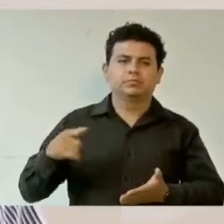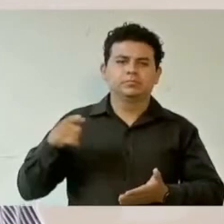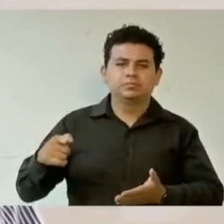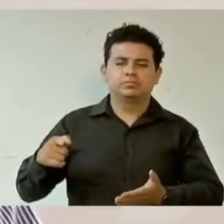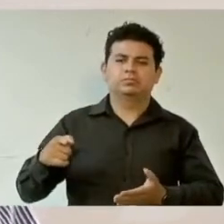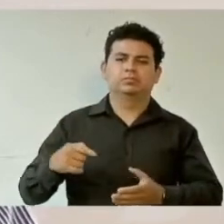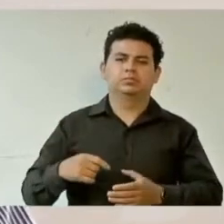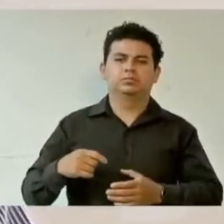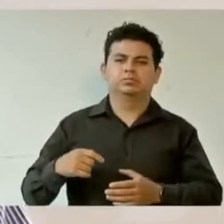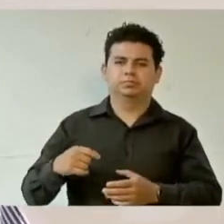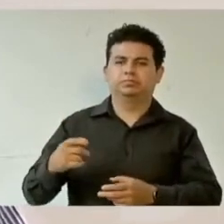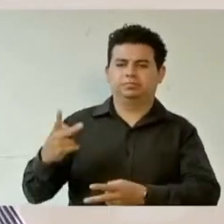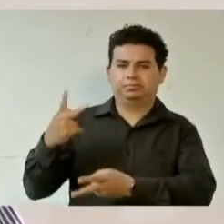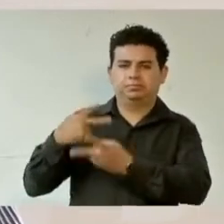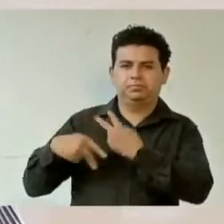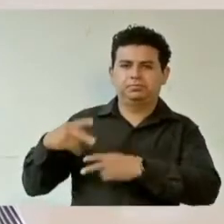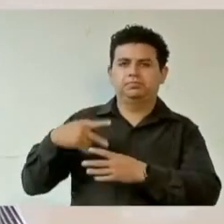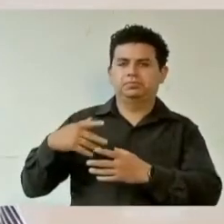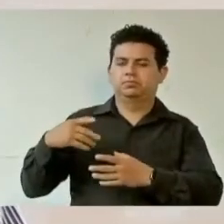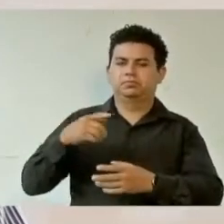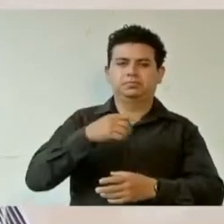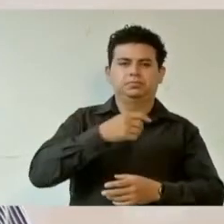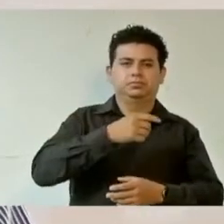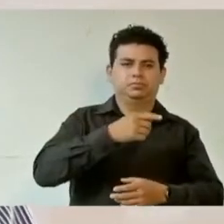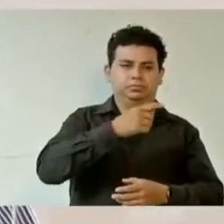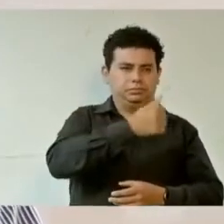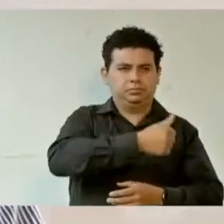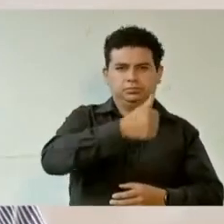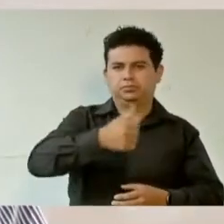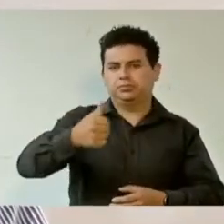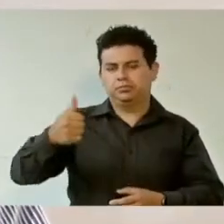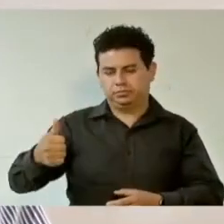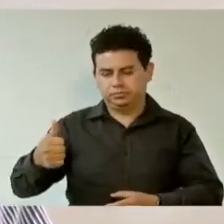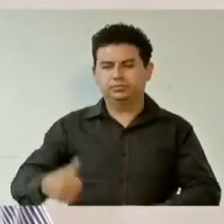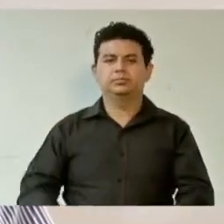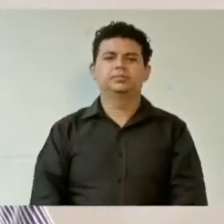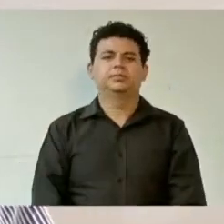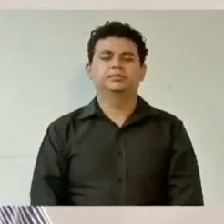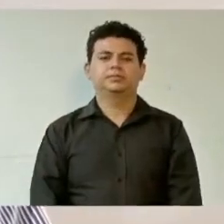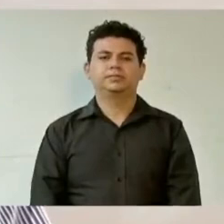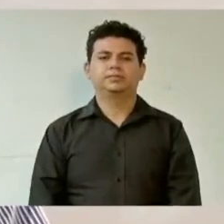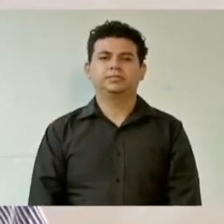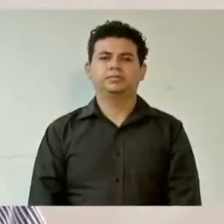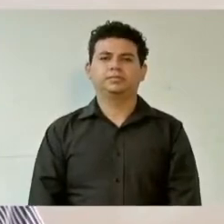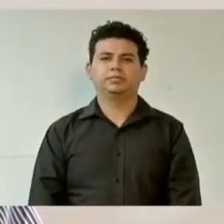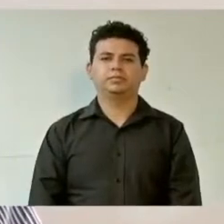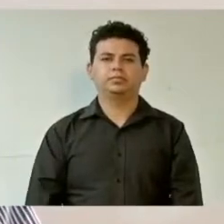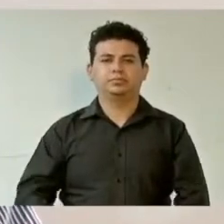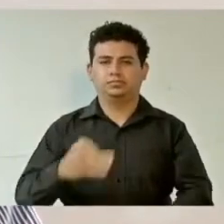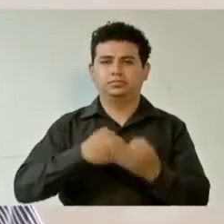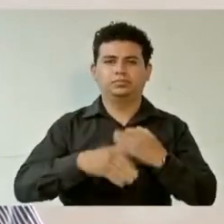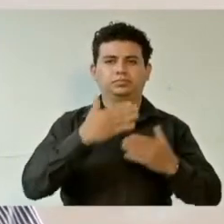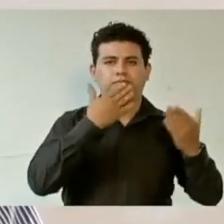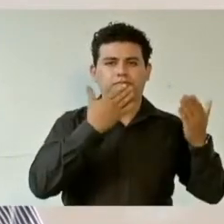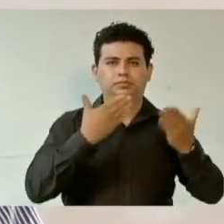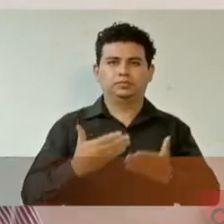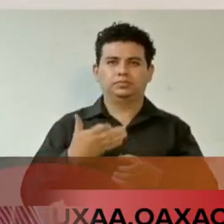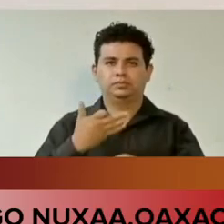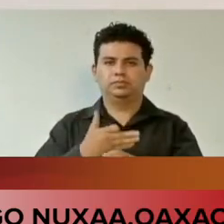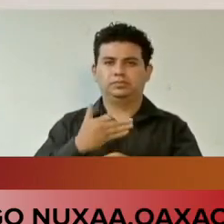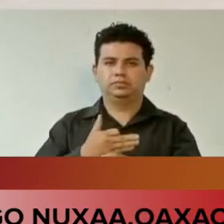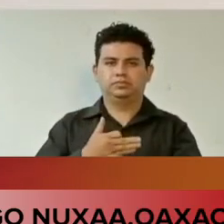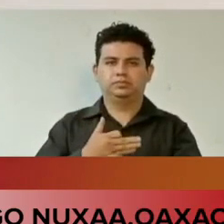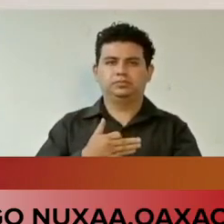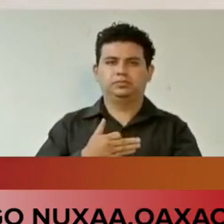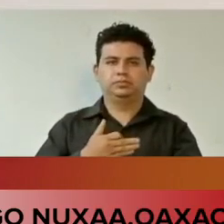contar con la presencia de cada uno de ustedes. señores, sean todos bienvenidos a esta su